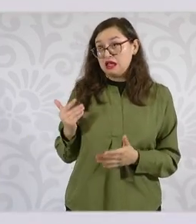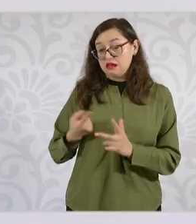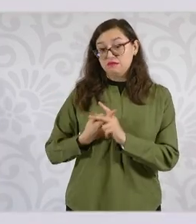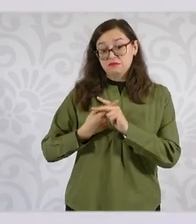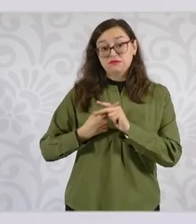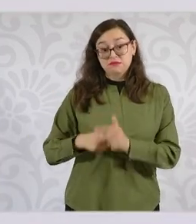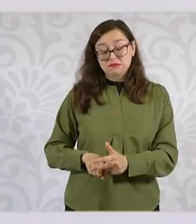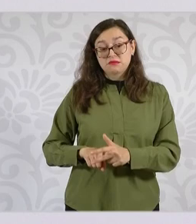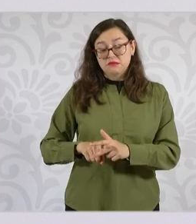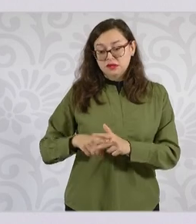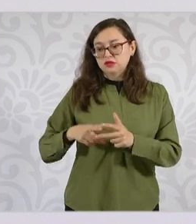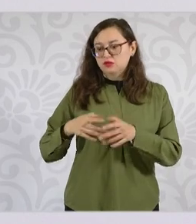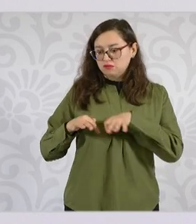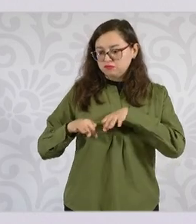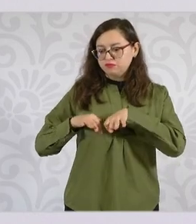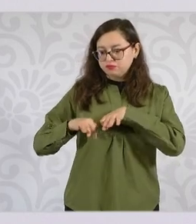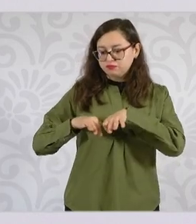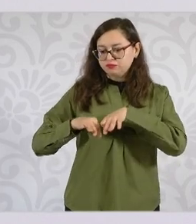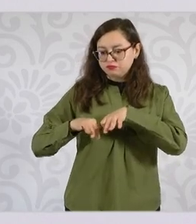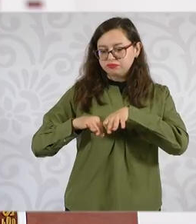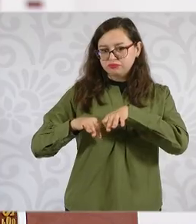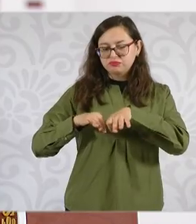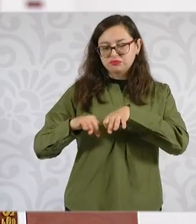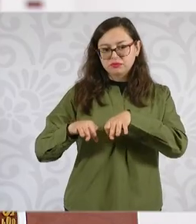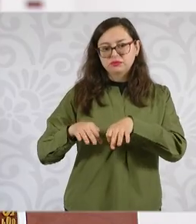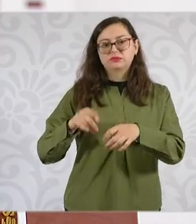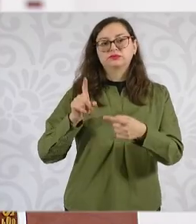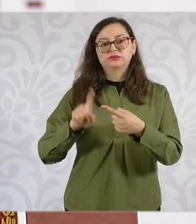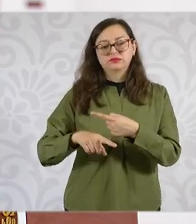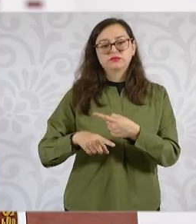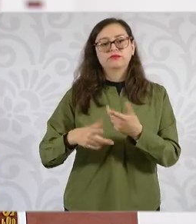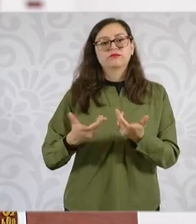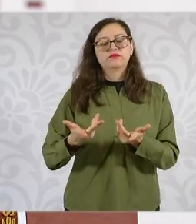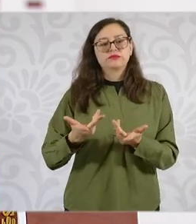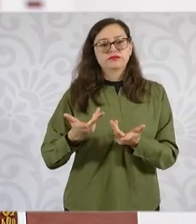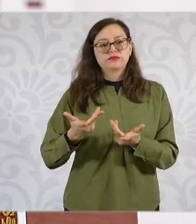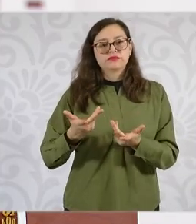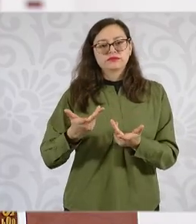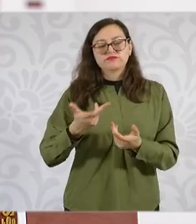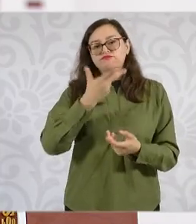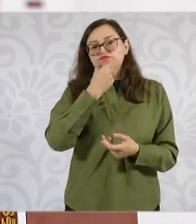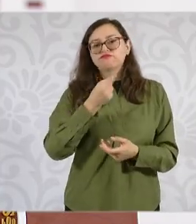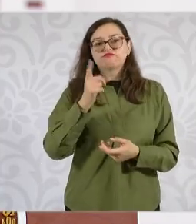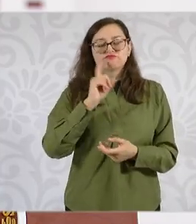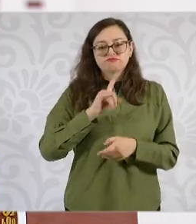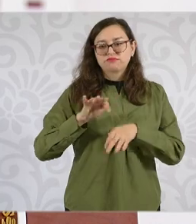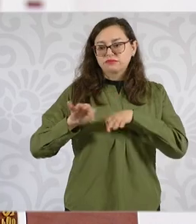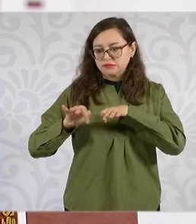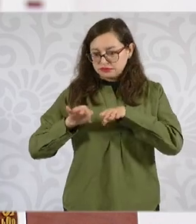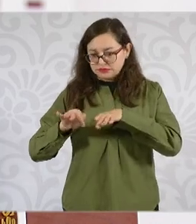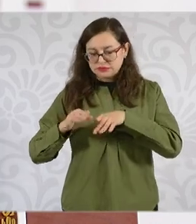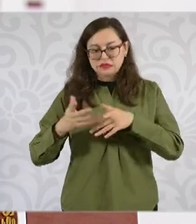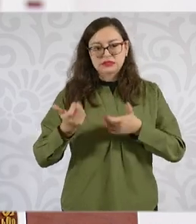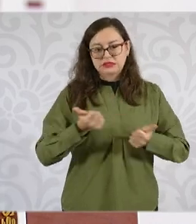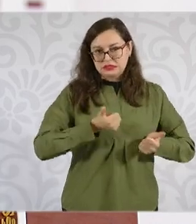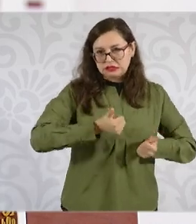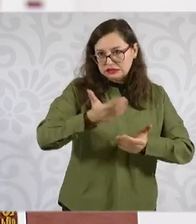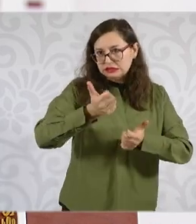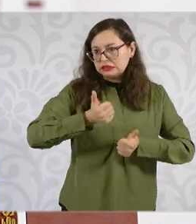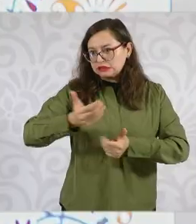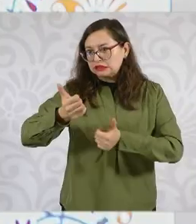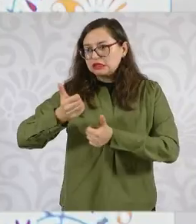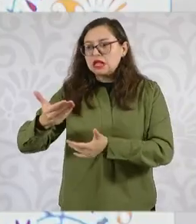tanto con los repartidores, repartidoras, con los trabajadores como con algunas